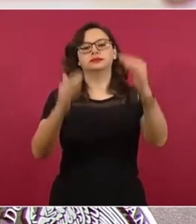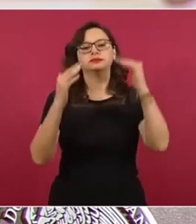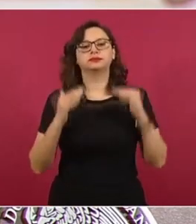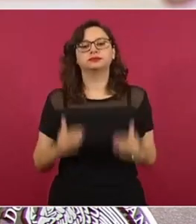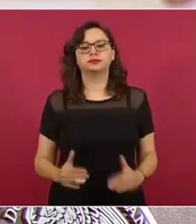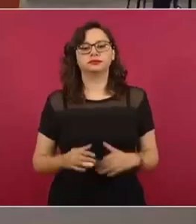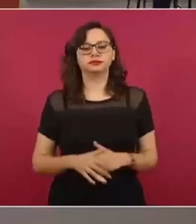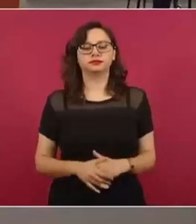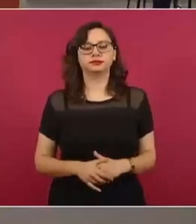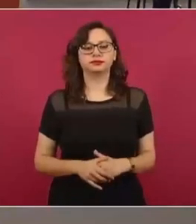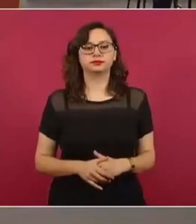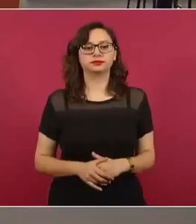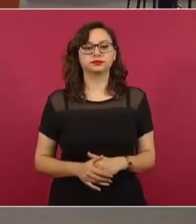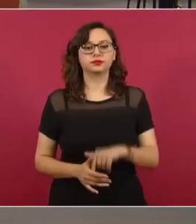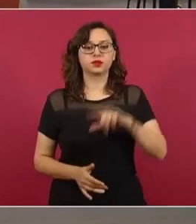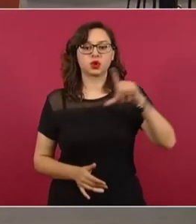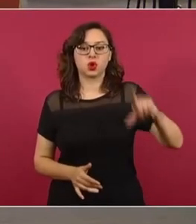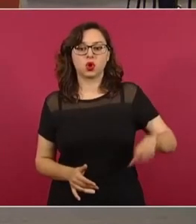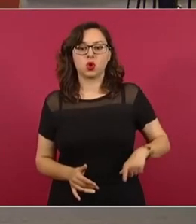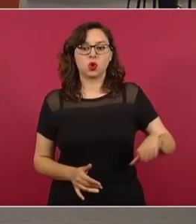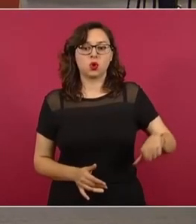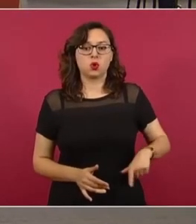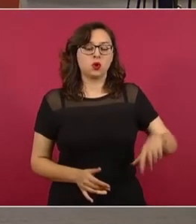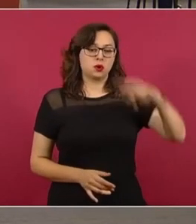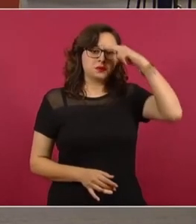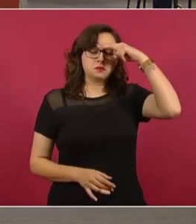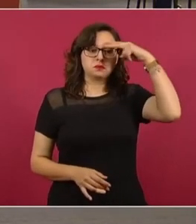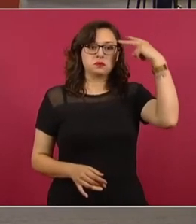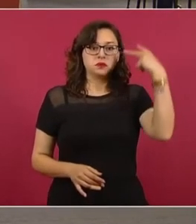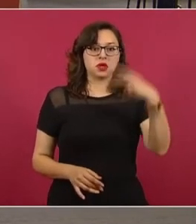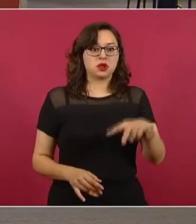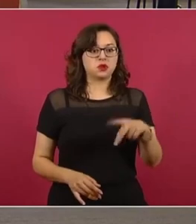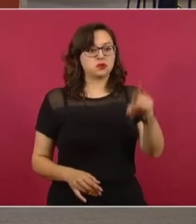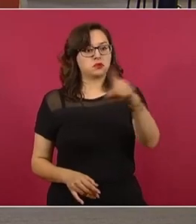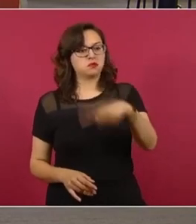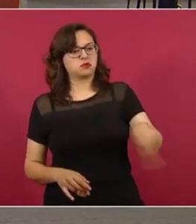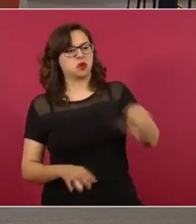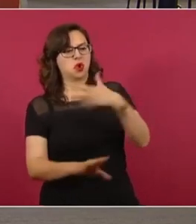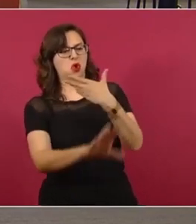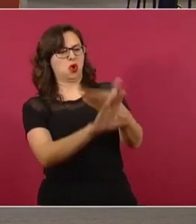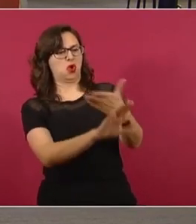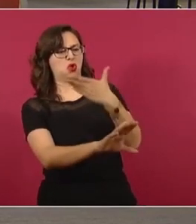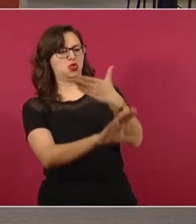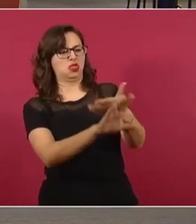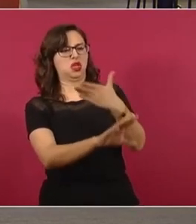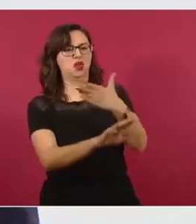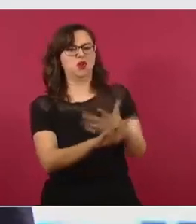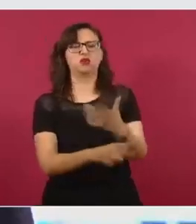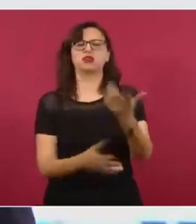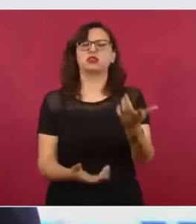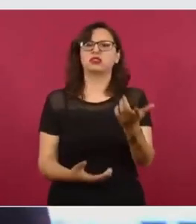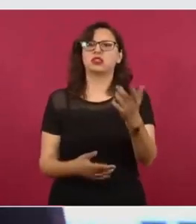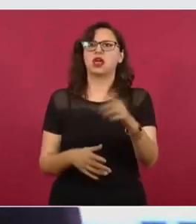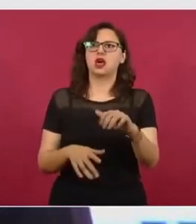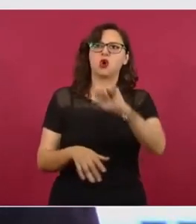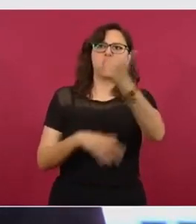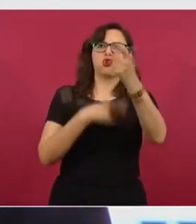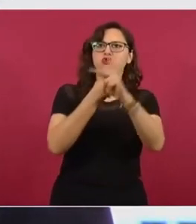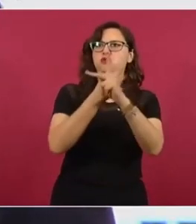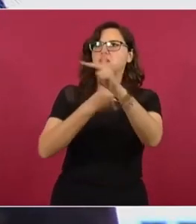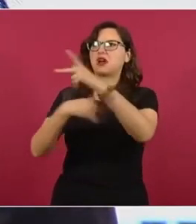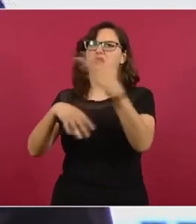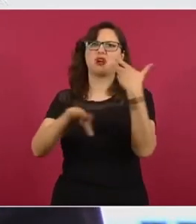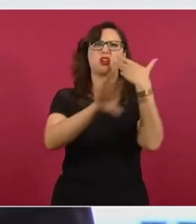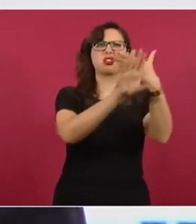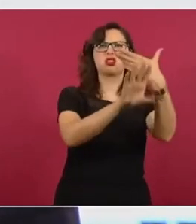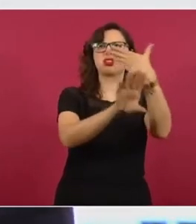Falso que el gobierno de México criminalice a la oposición y menos a inversionistas, según un artículo